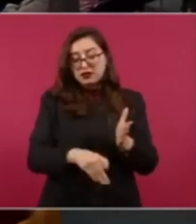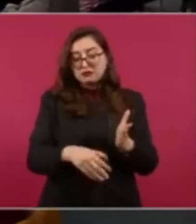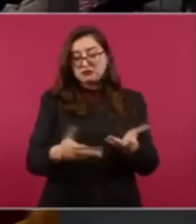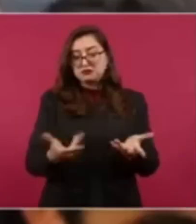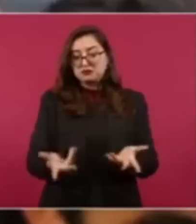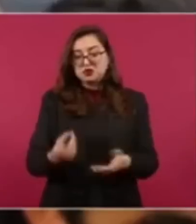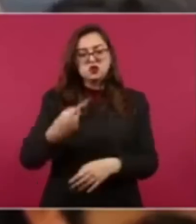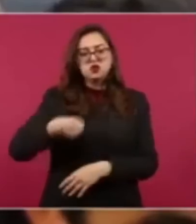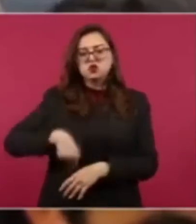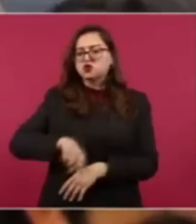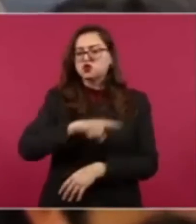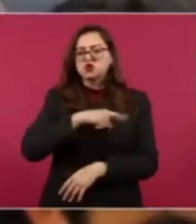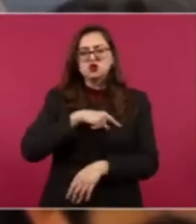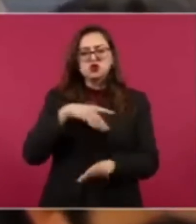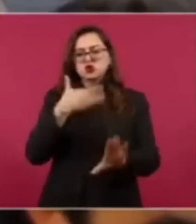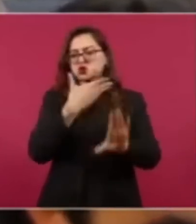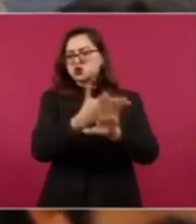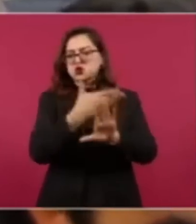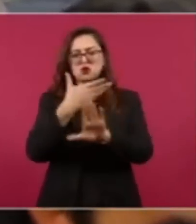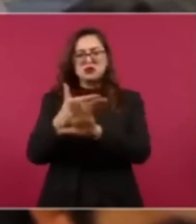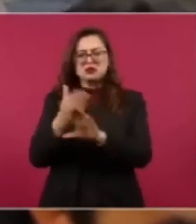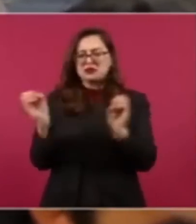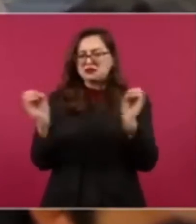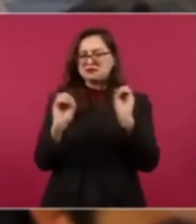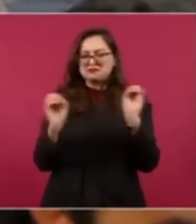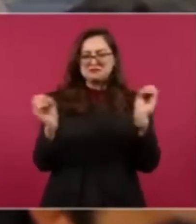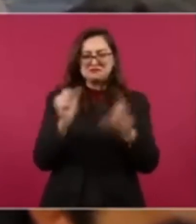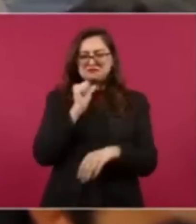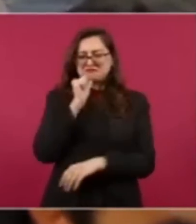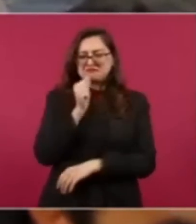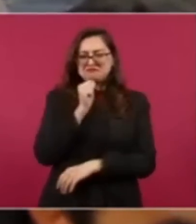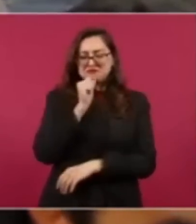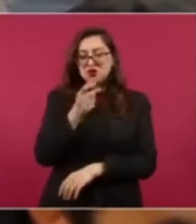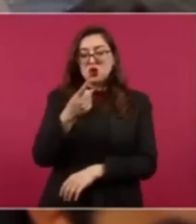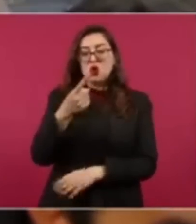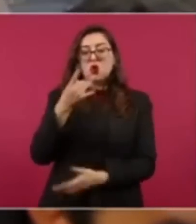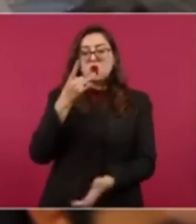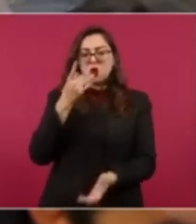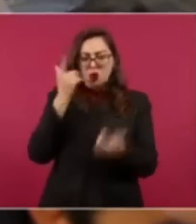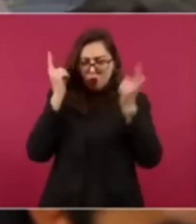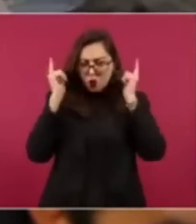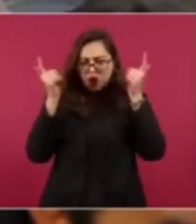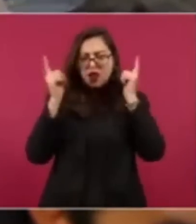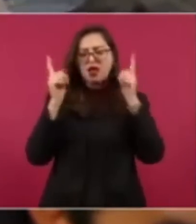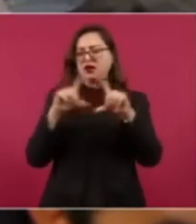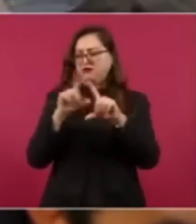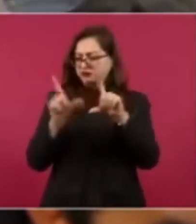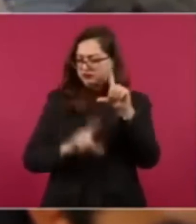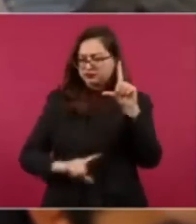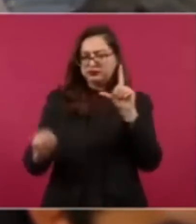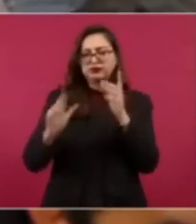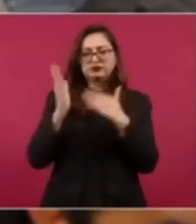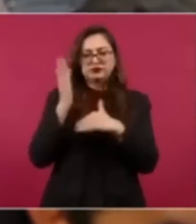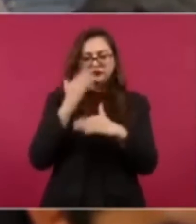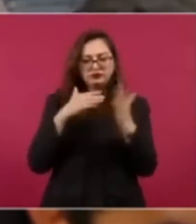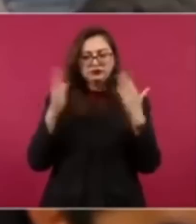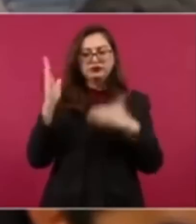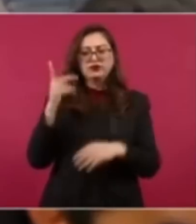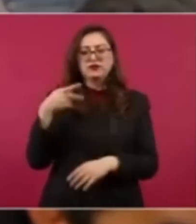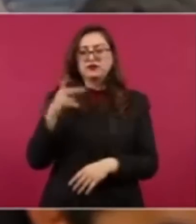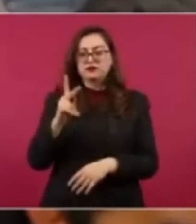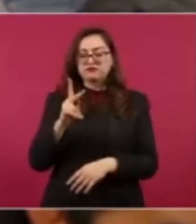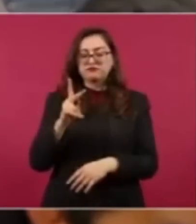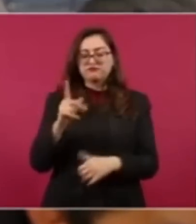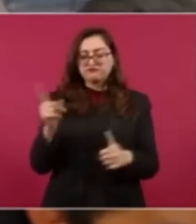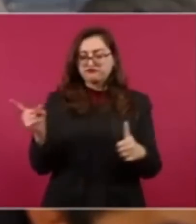no buscamos ni estamos en contra de su gobierno, al contrario, lo que queremos es que le vaya bien al país, pero para eso tiene que haber justicia.